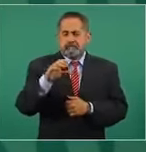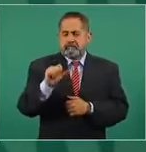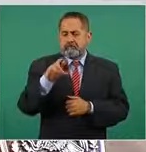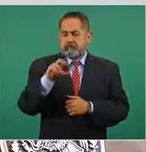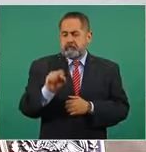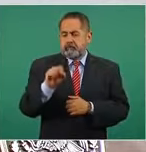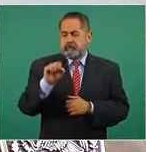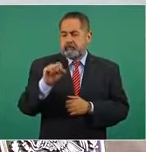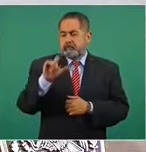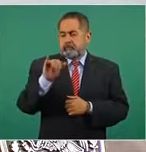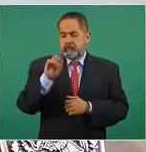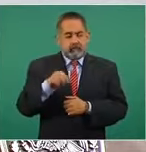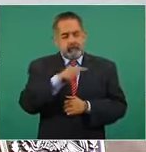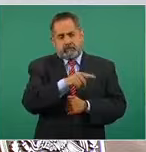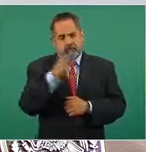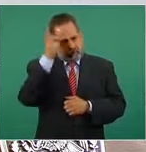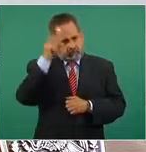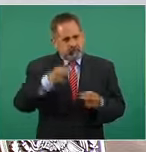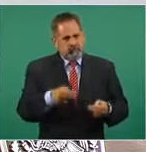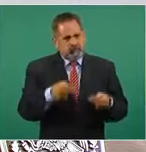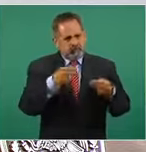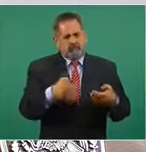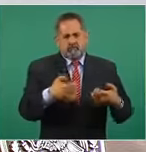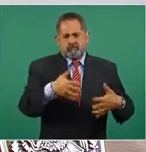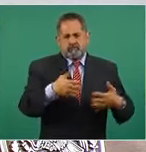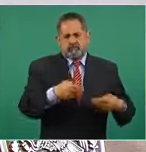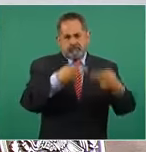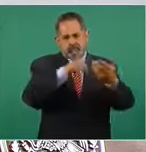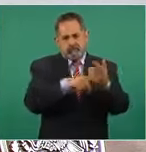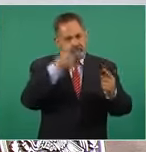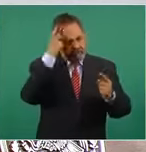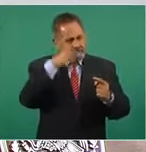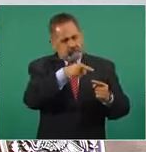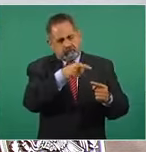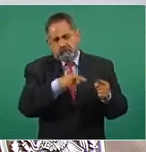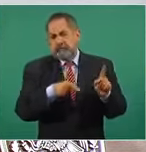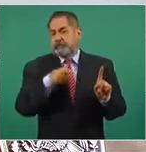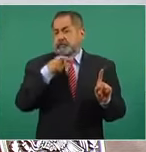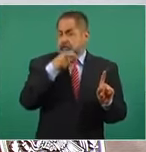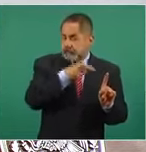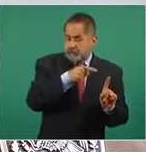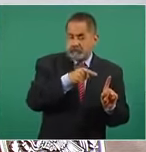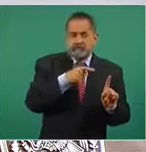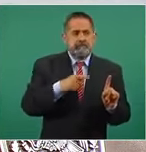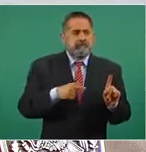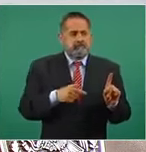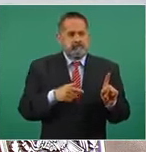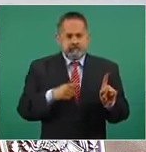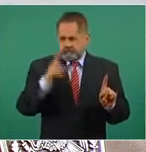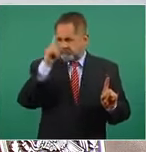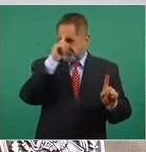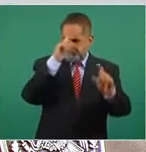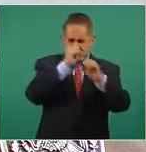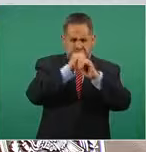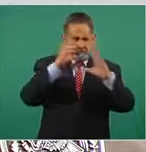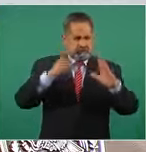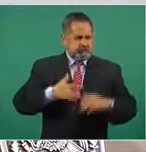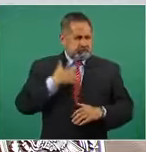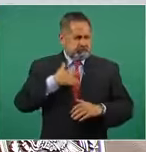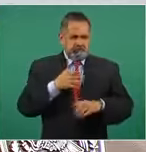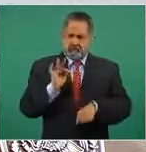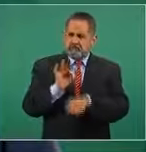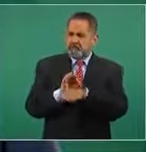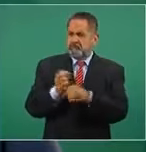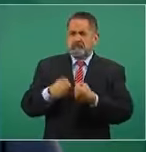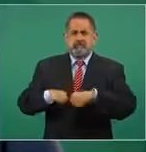es un empresario con dimensión social.